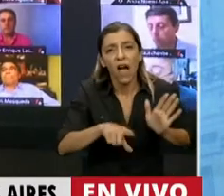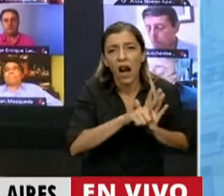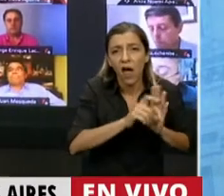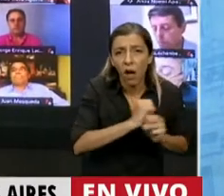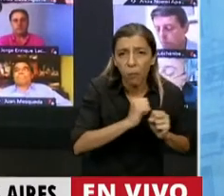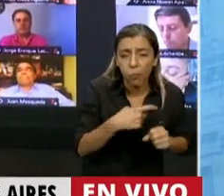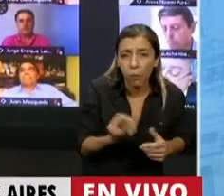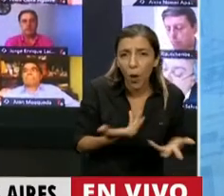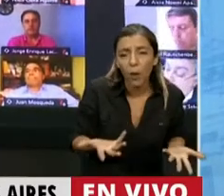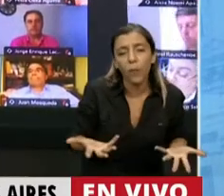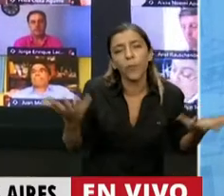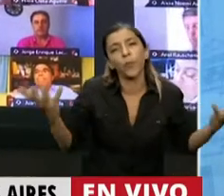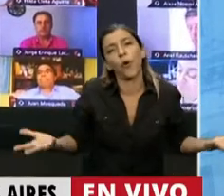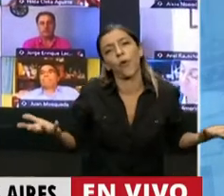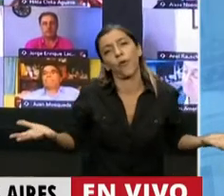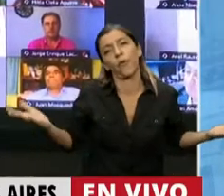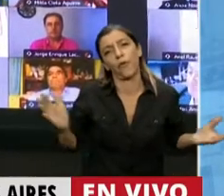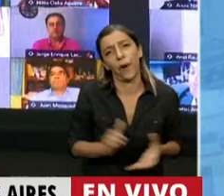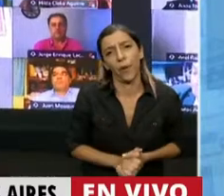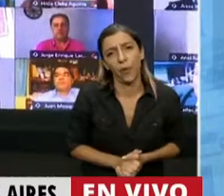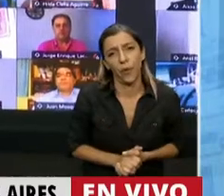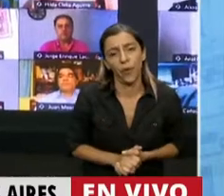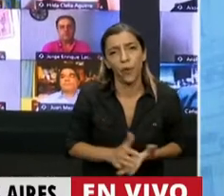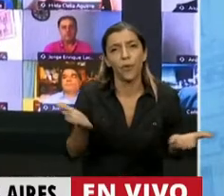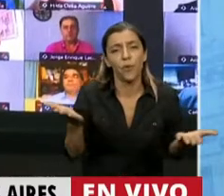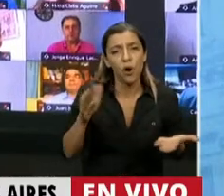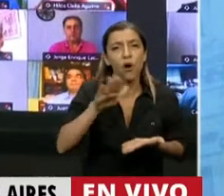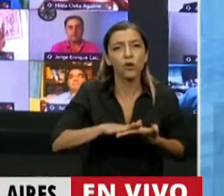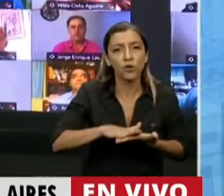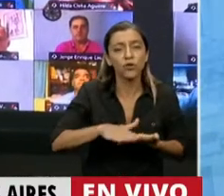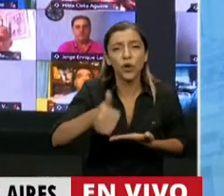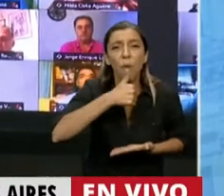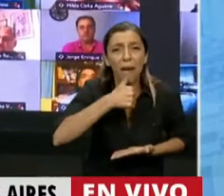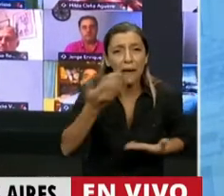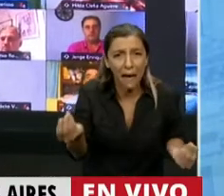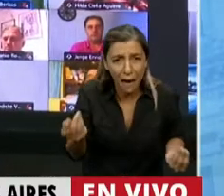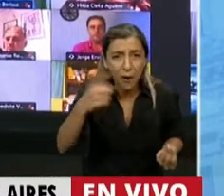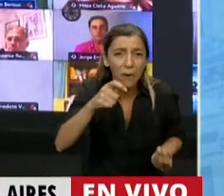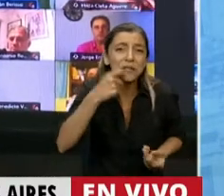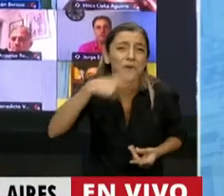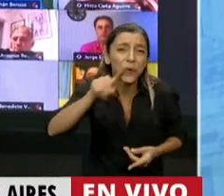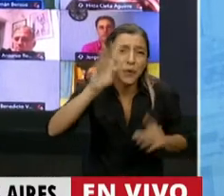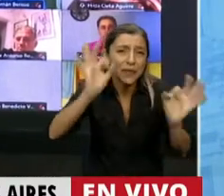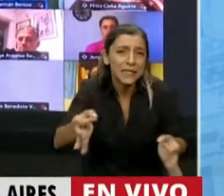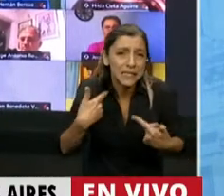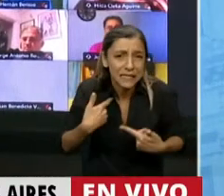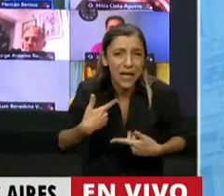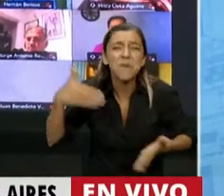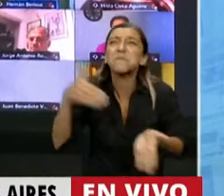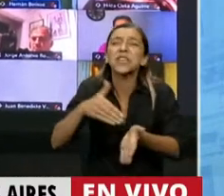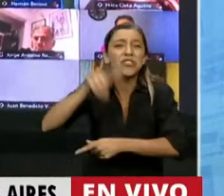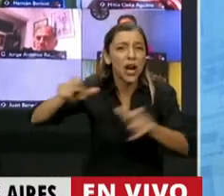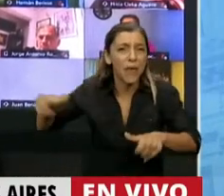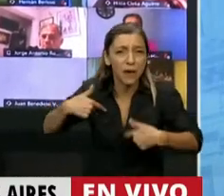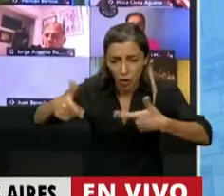doble descarga de cisterna con millones de personas sin aguas potables y sin cloacas, conectividad